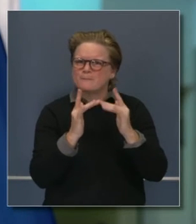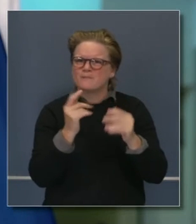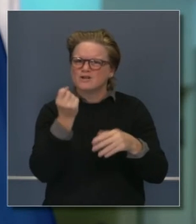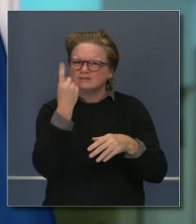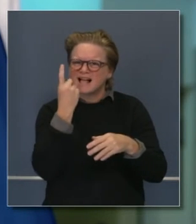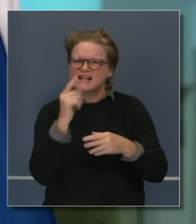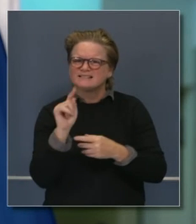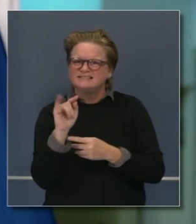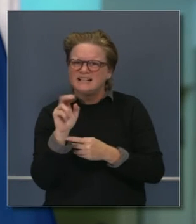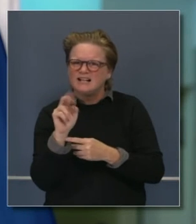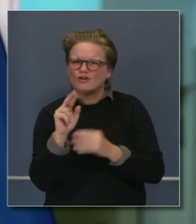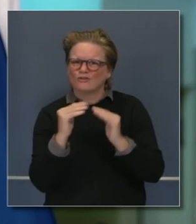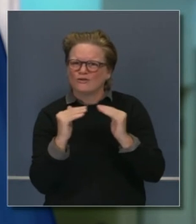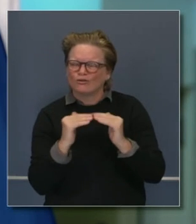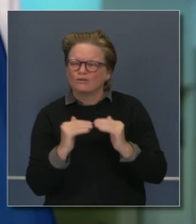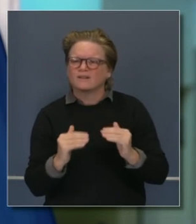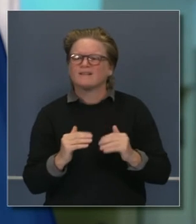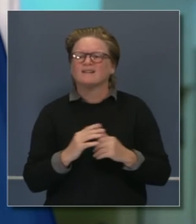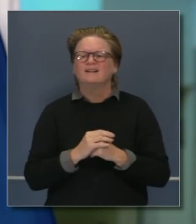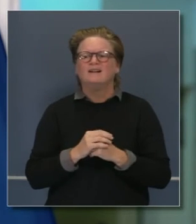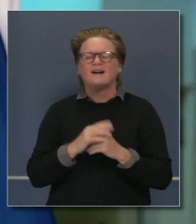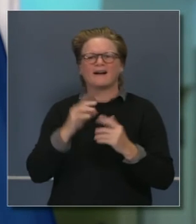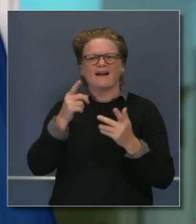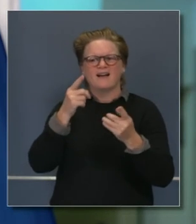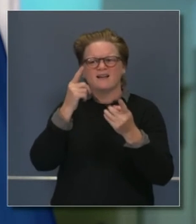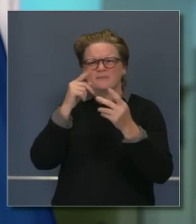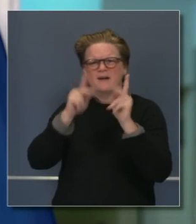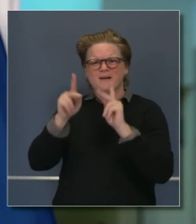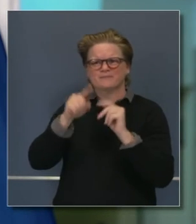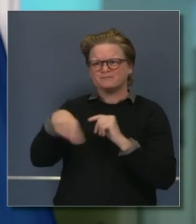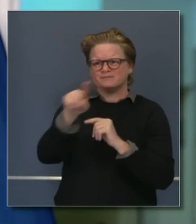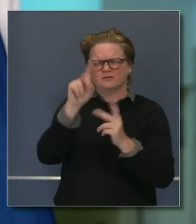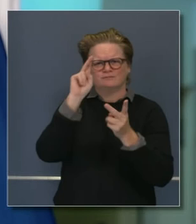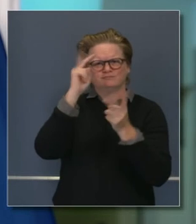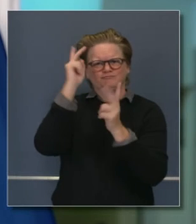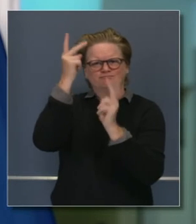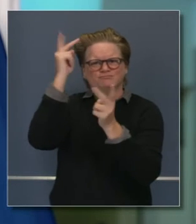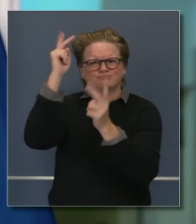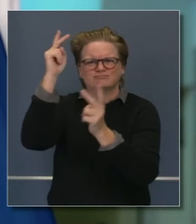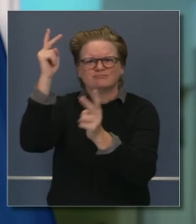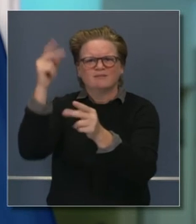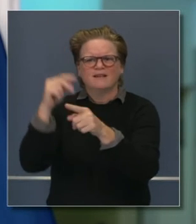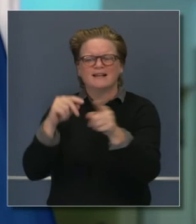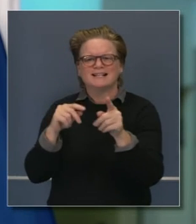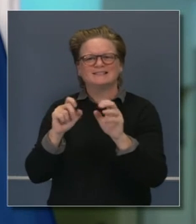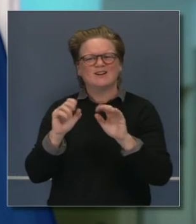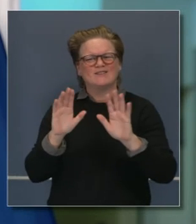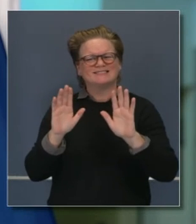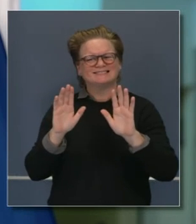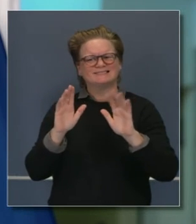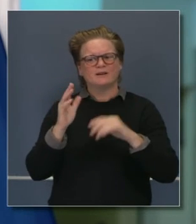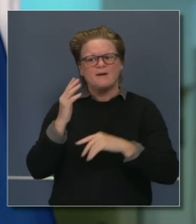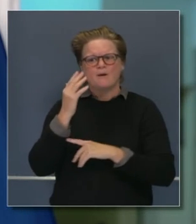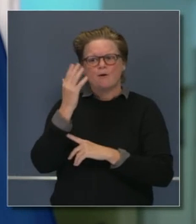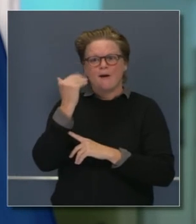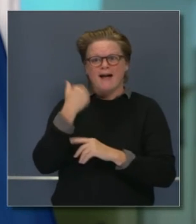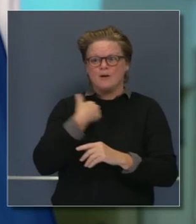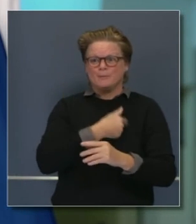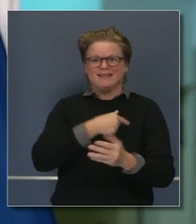han sugerido, incluso falsamente, que difundíamos pautas para el Día de Acción de Gracias. No lo hemos hecho.